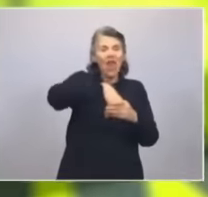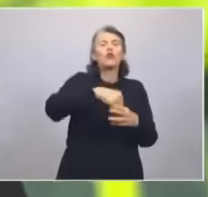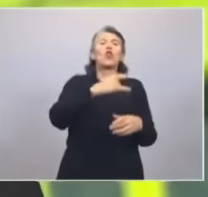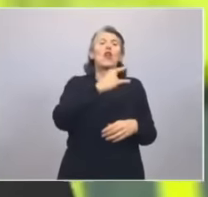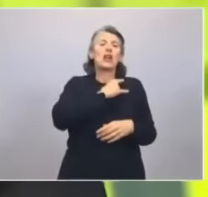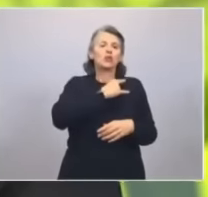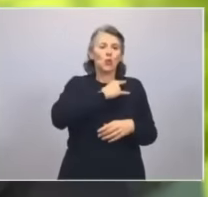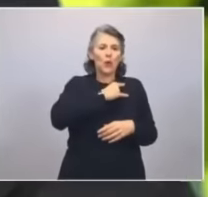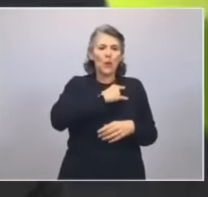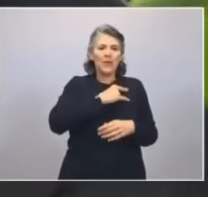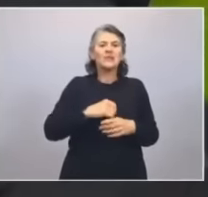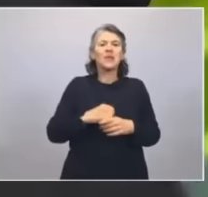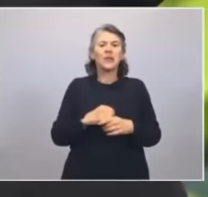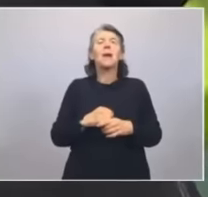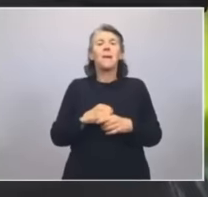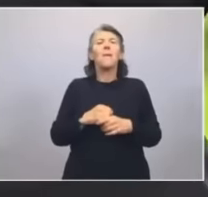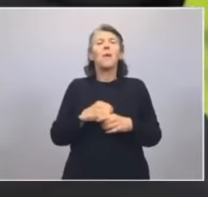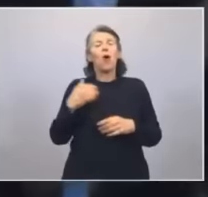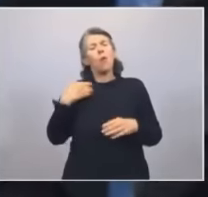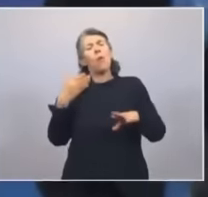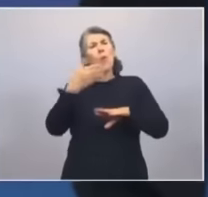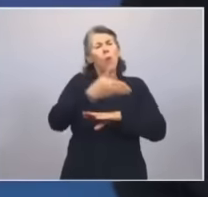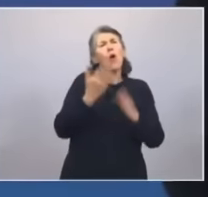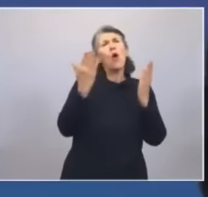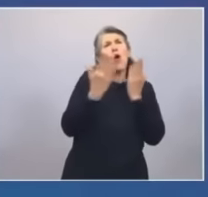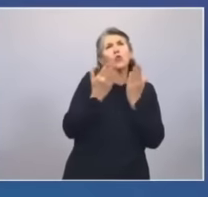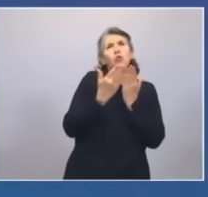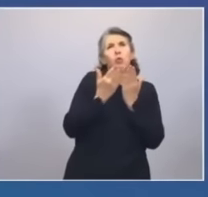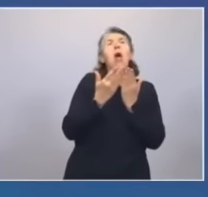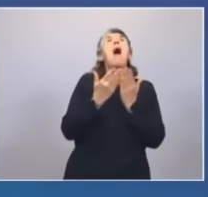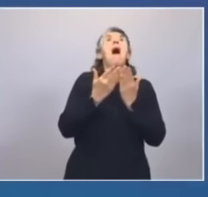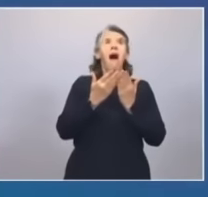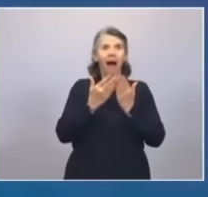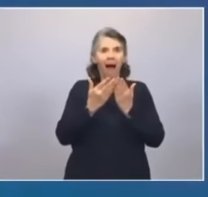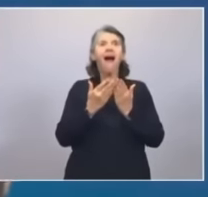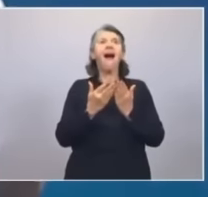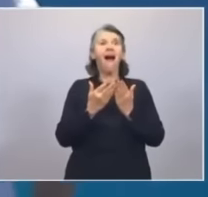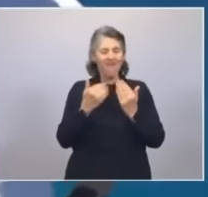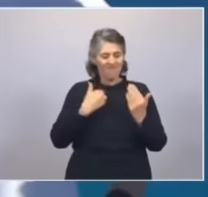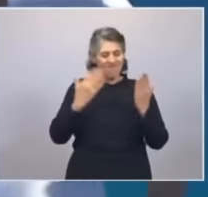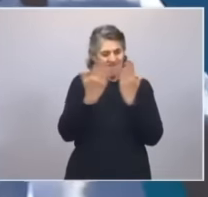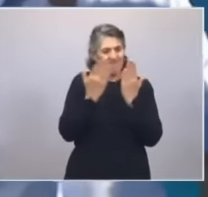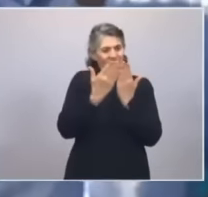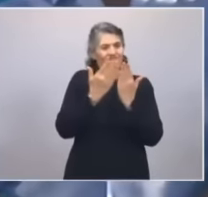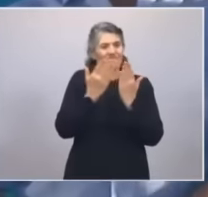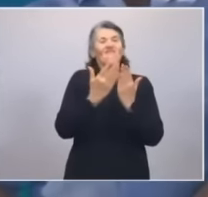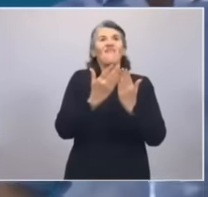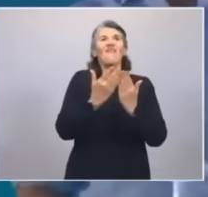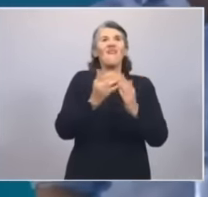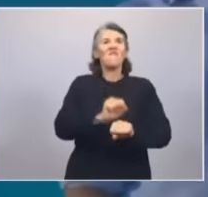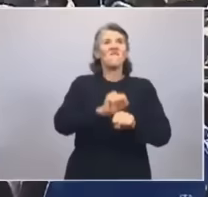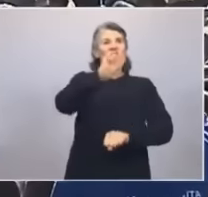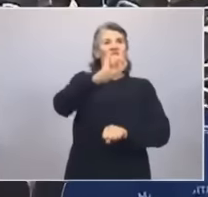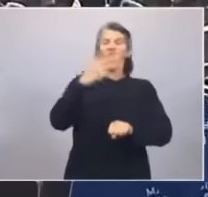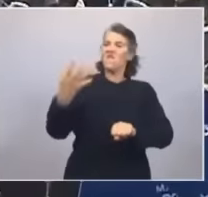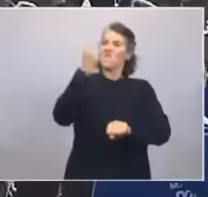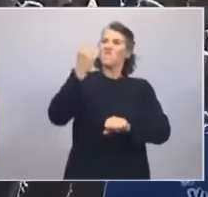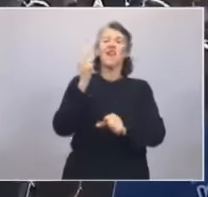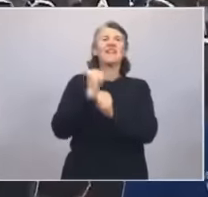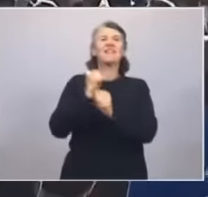para que nuestros pibes sientan que vale la pena apostar a la educación. Y venimos a